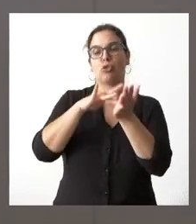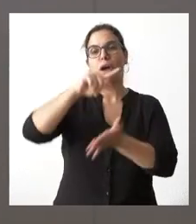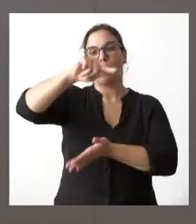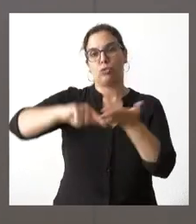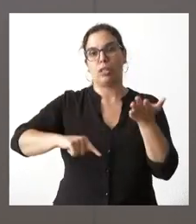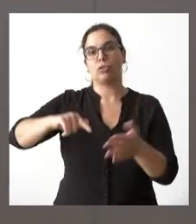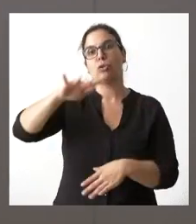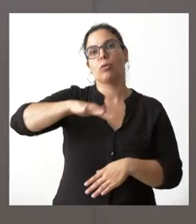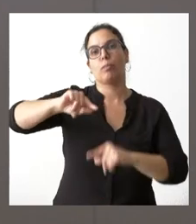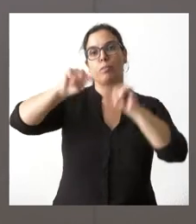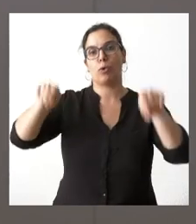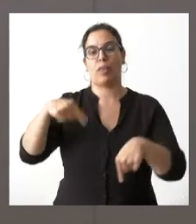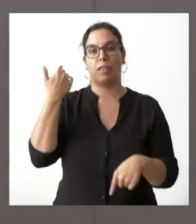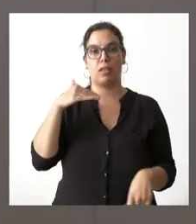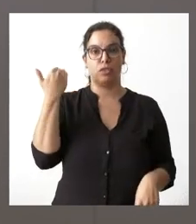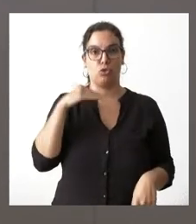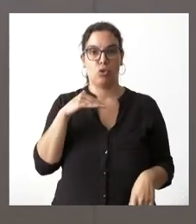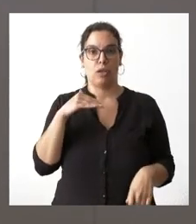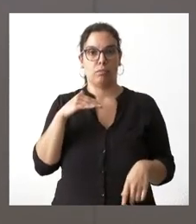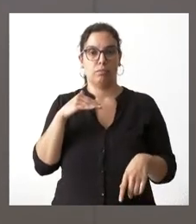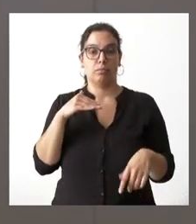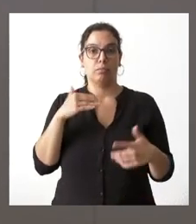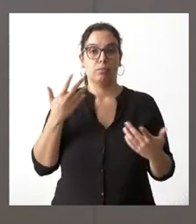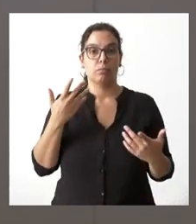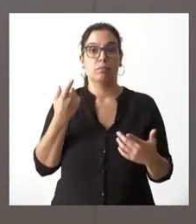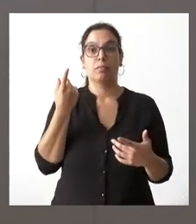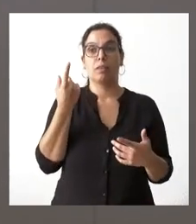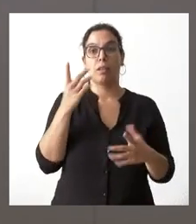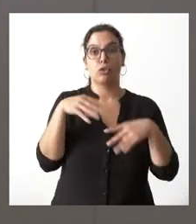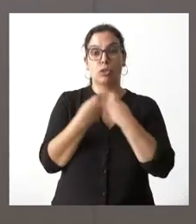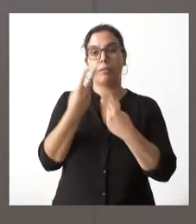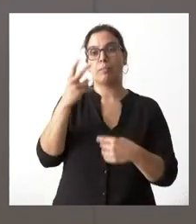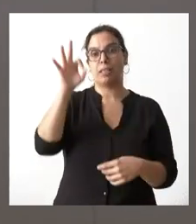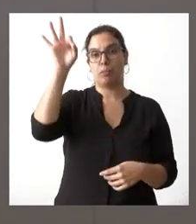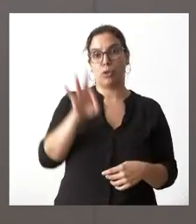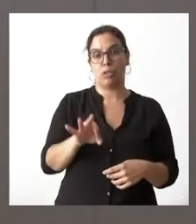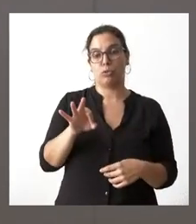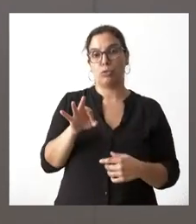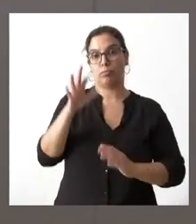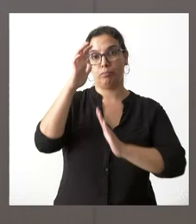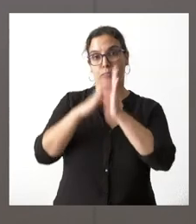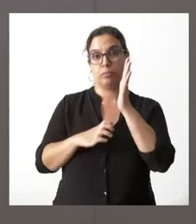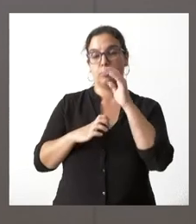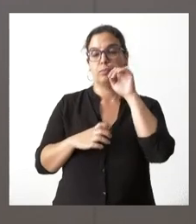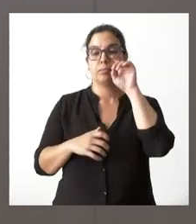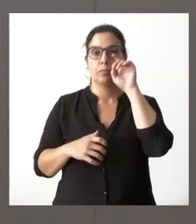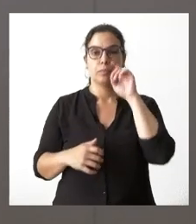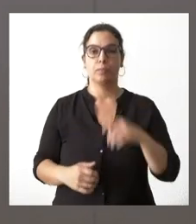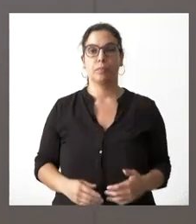comunes en la seguridad social por un importe equivalente al 20% de los costes laborales en la provincia de Soria